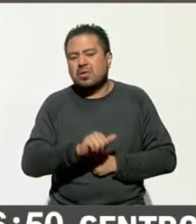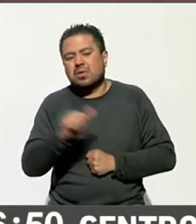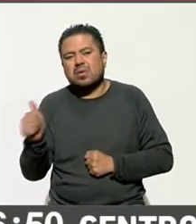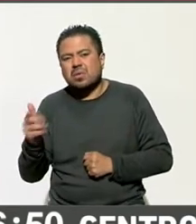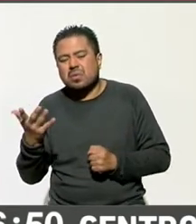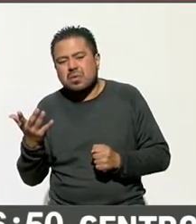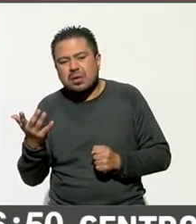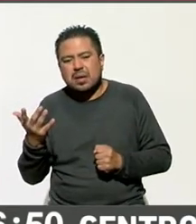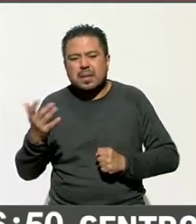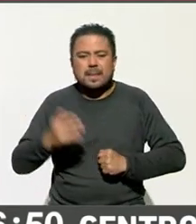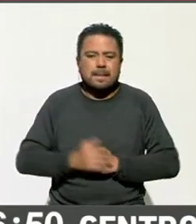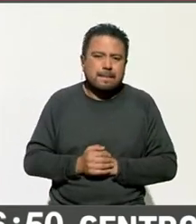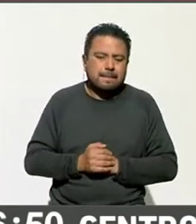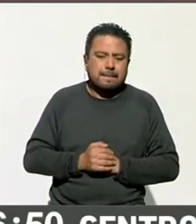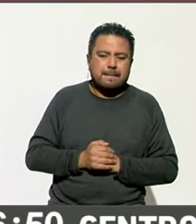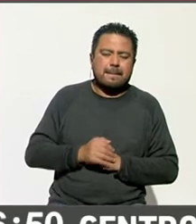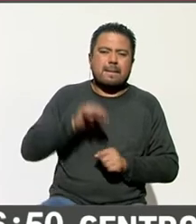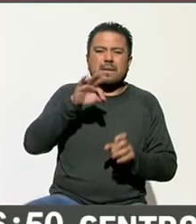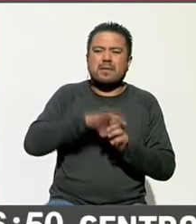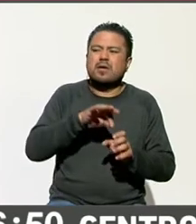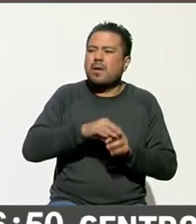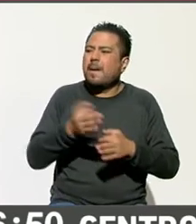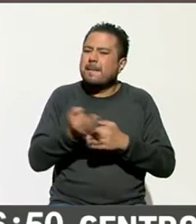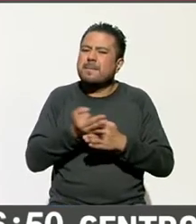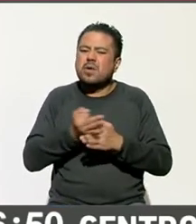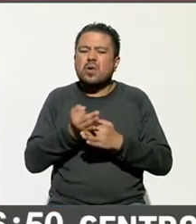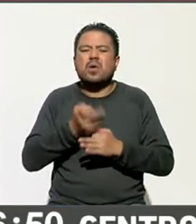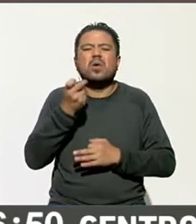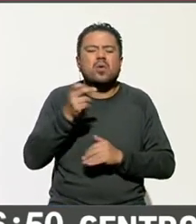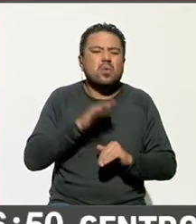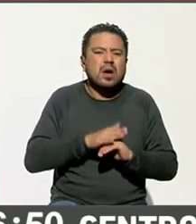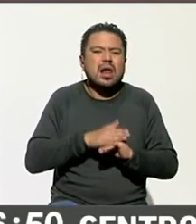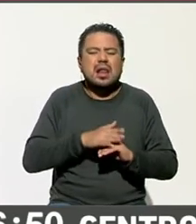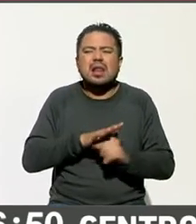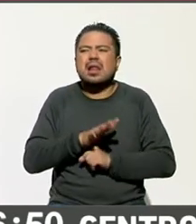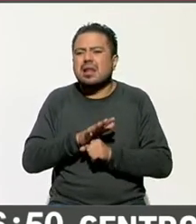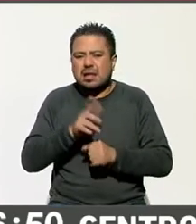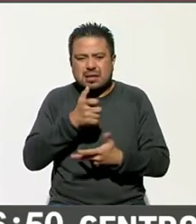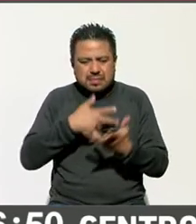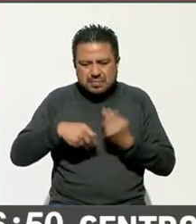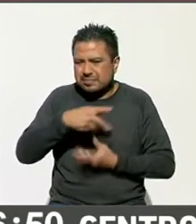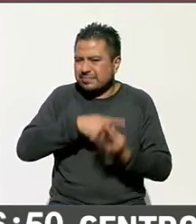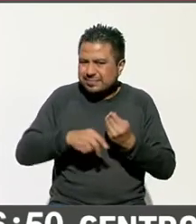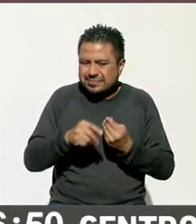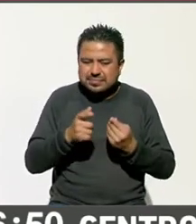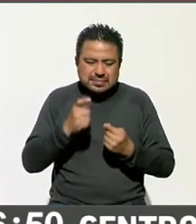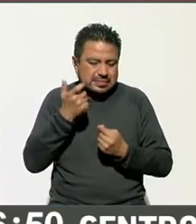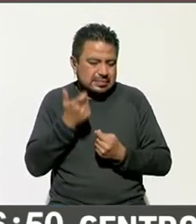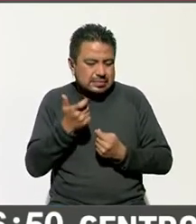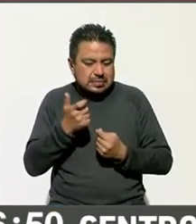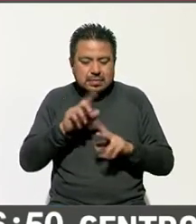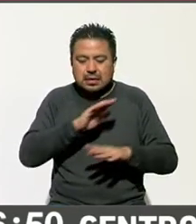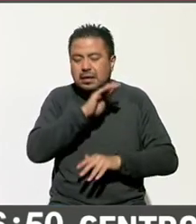los votantes de Morena, es la economía. Bueno,